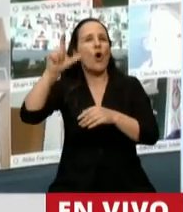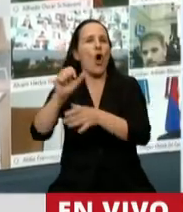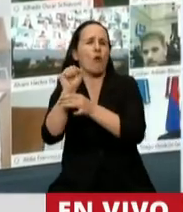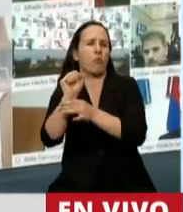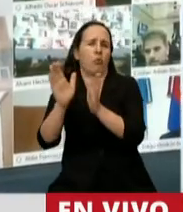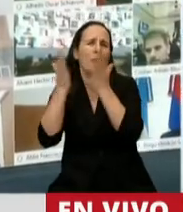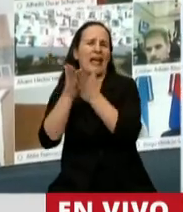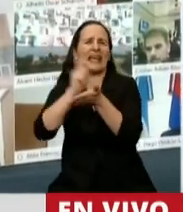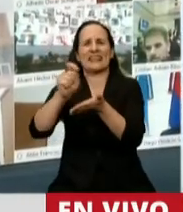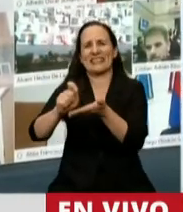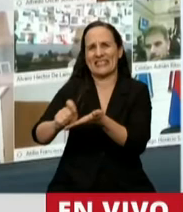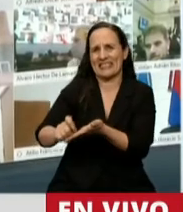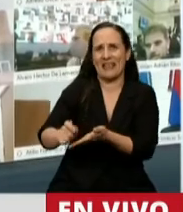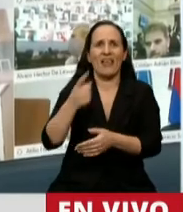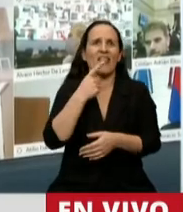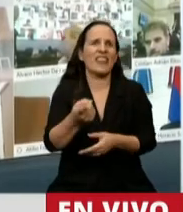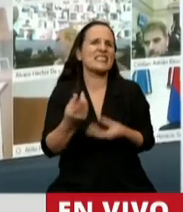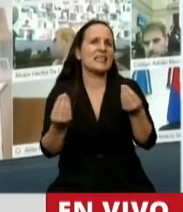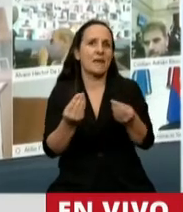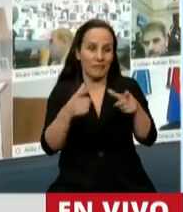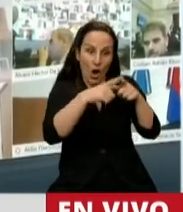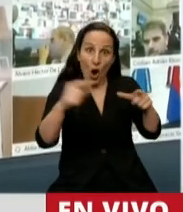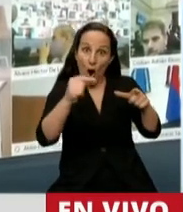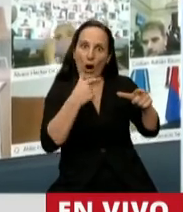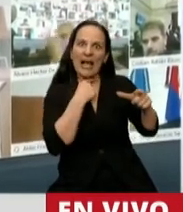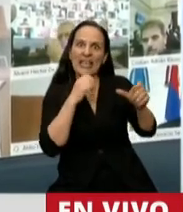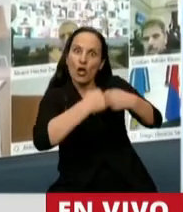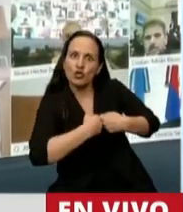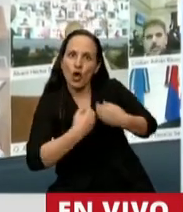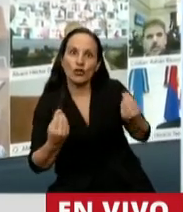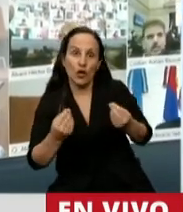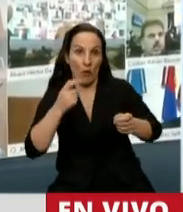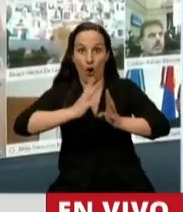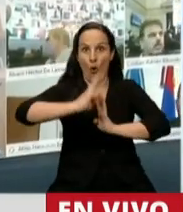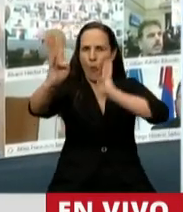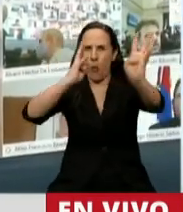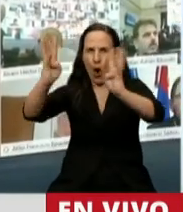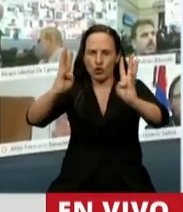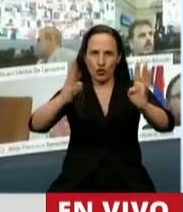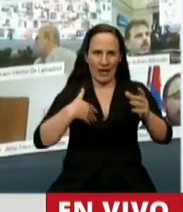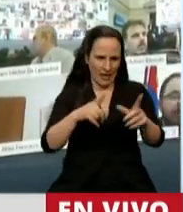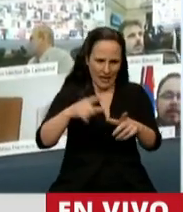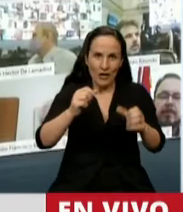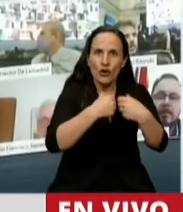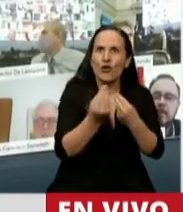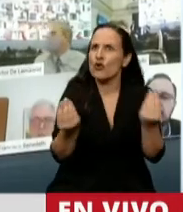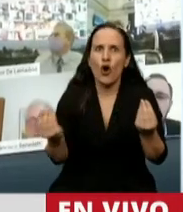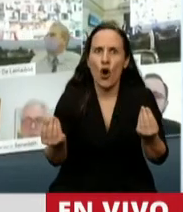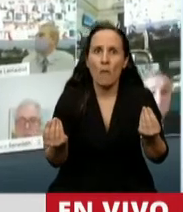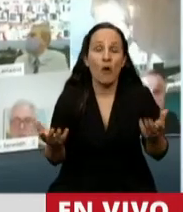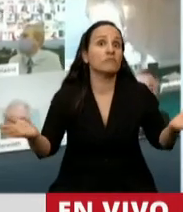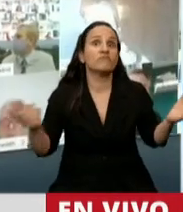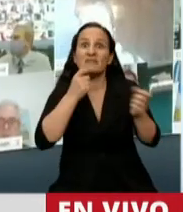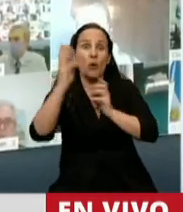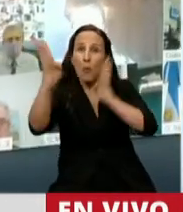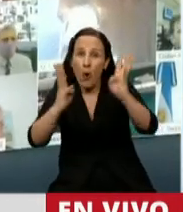decía cómo se esconde una hoja, en un bosque, decía. Y si no hay bosque, ¿qué se hace? Bueno, hay que